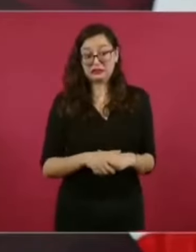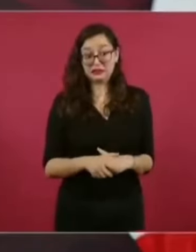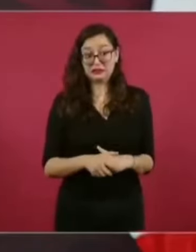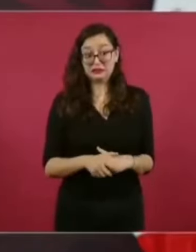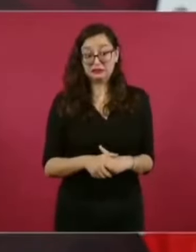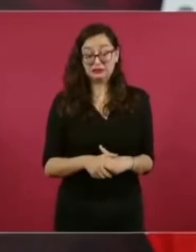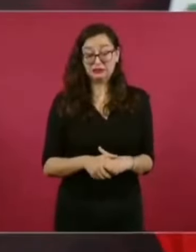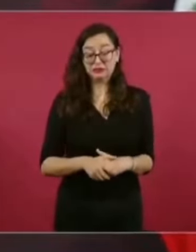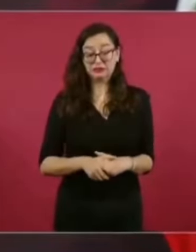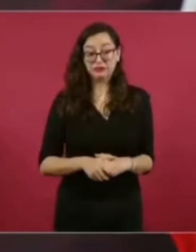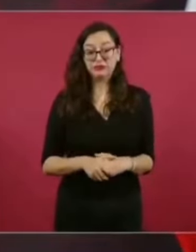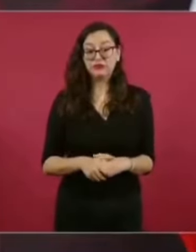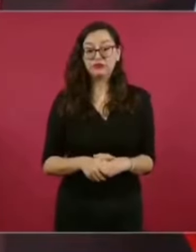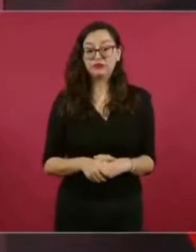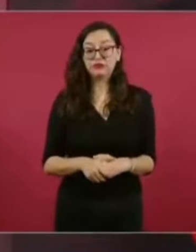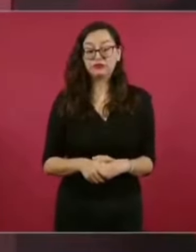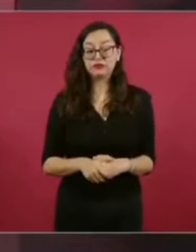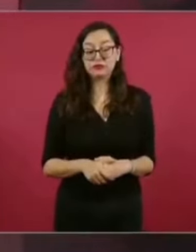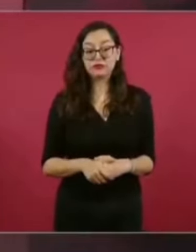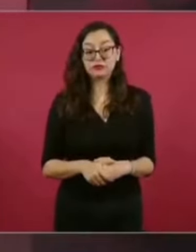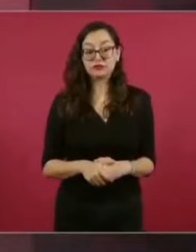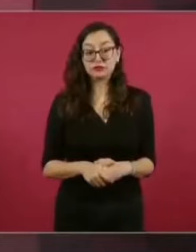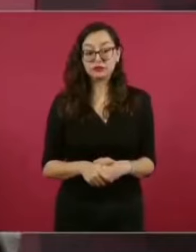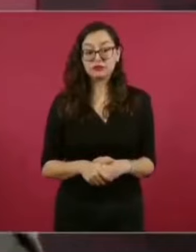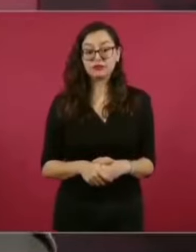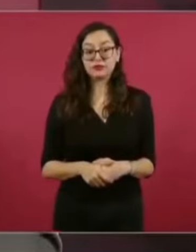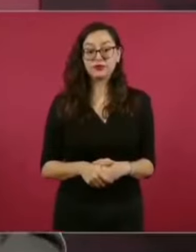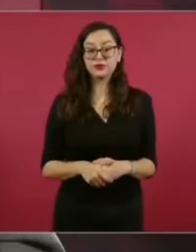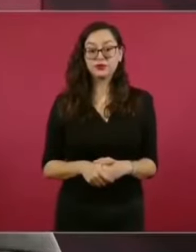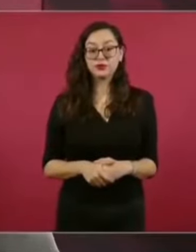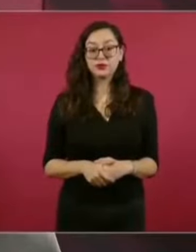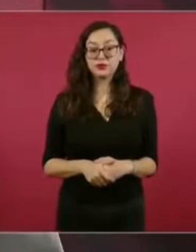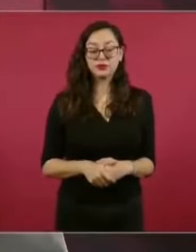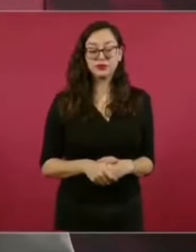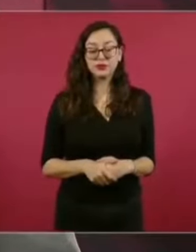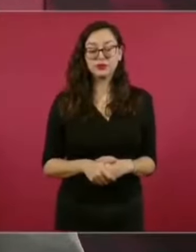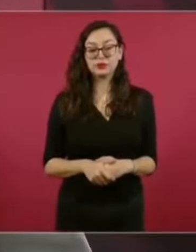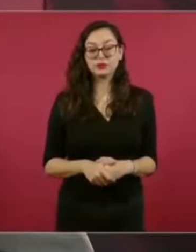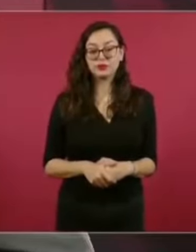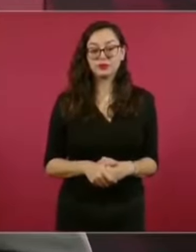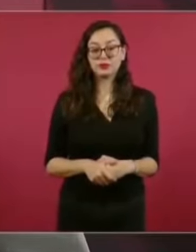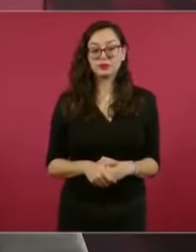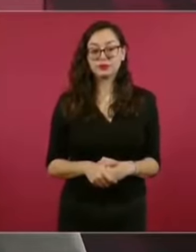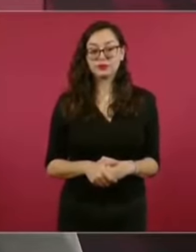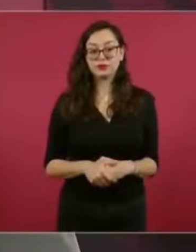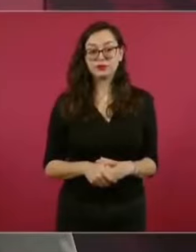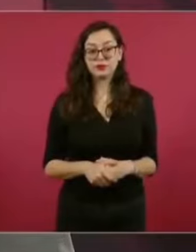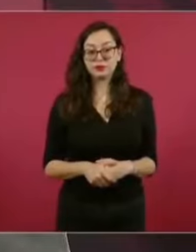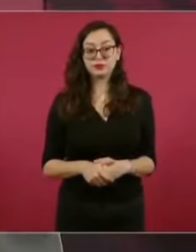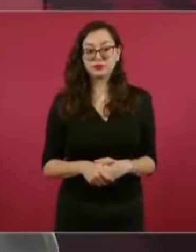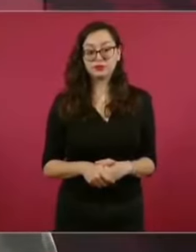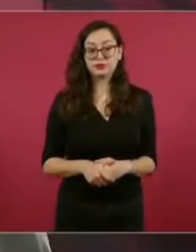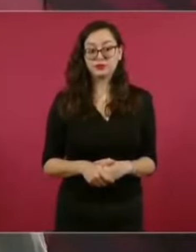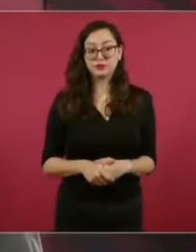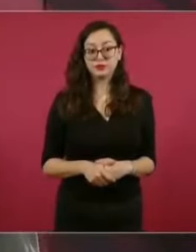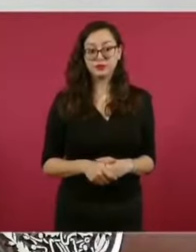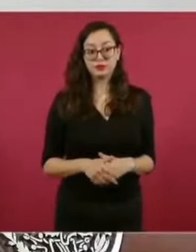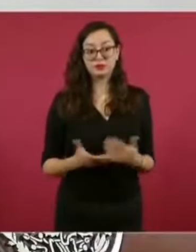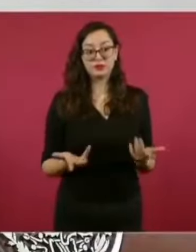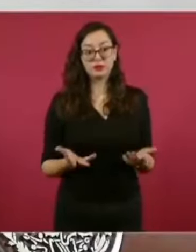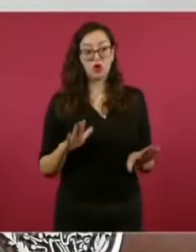empezó a cuestionar a Salinas.